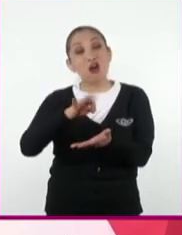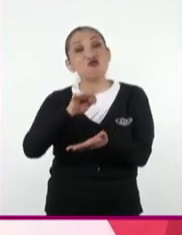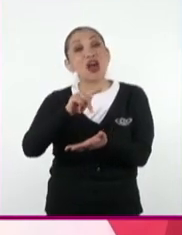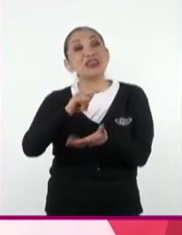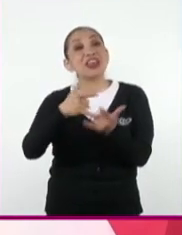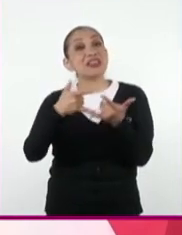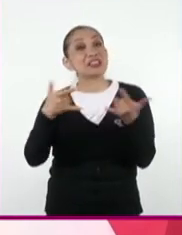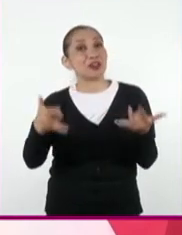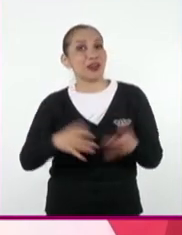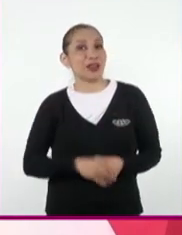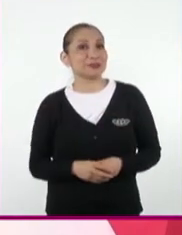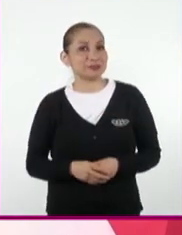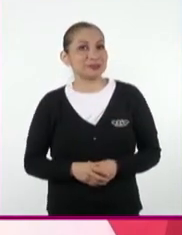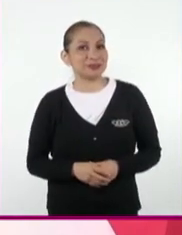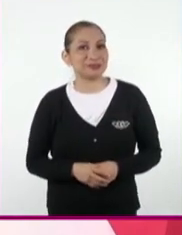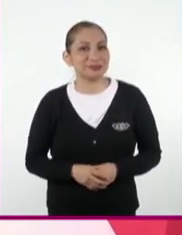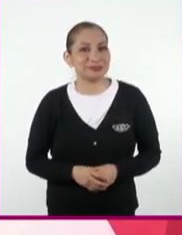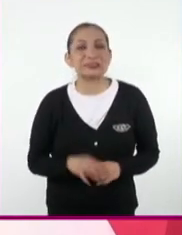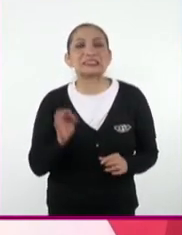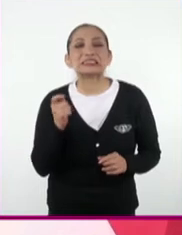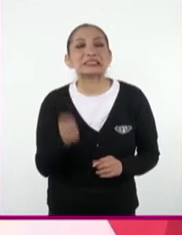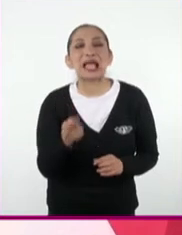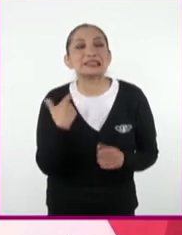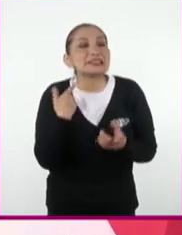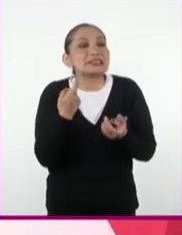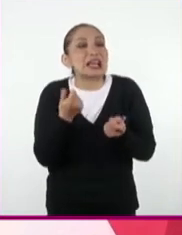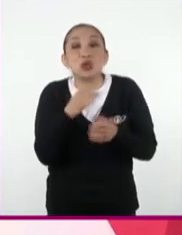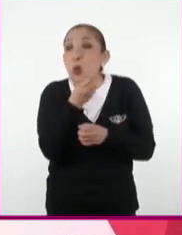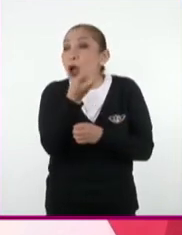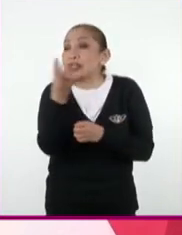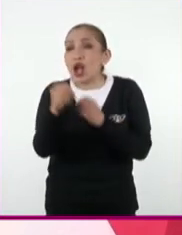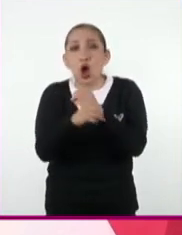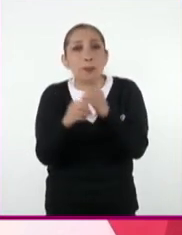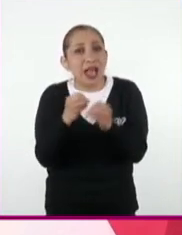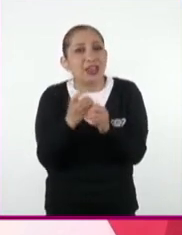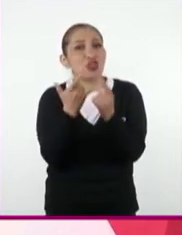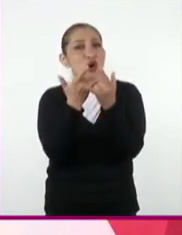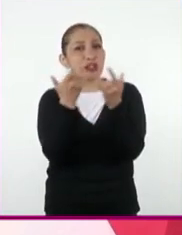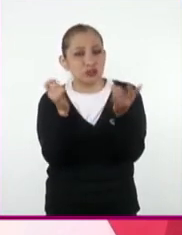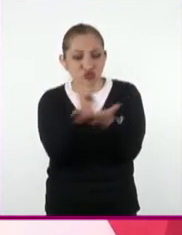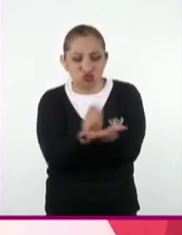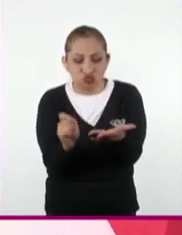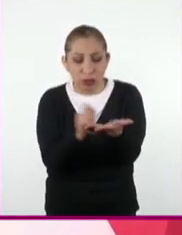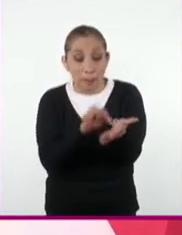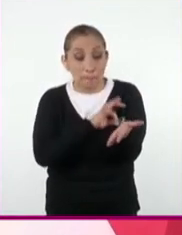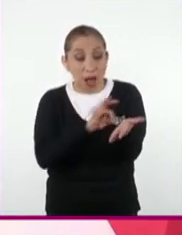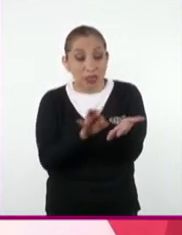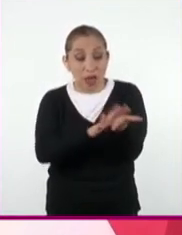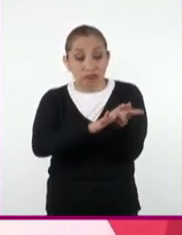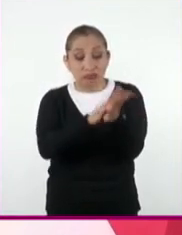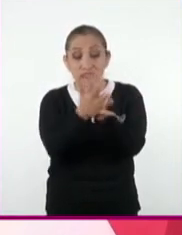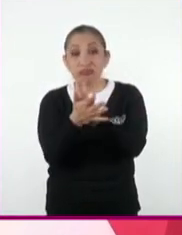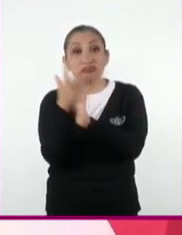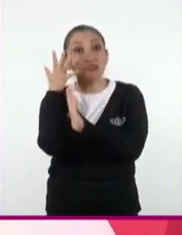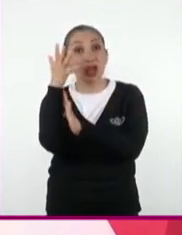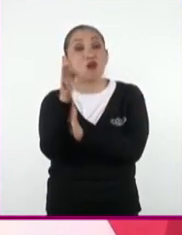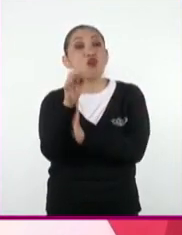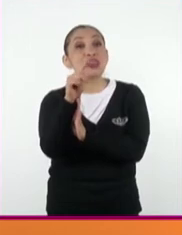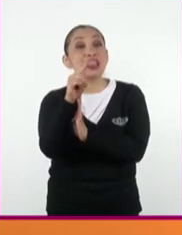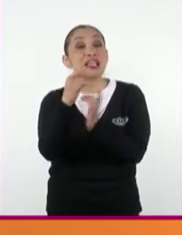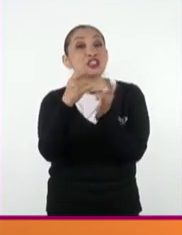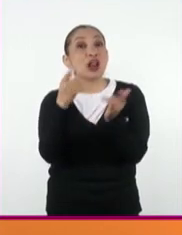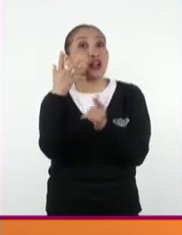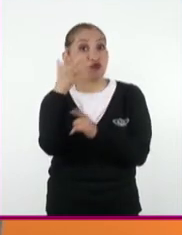fuente histórica. Es decir, prácticamente cualquier objeto o narración puede convertirse en una fuente